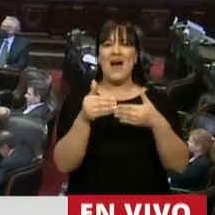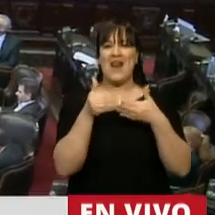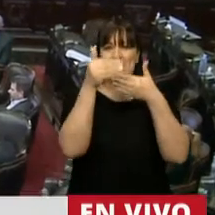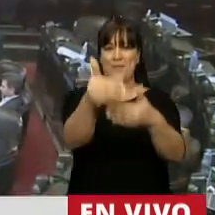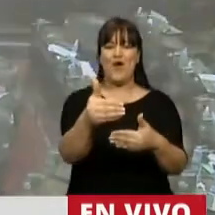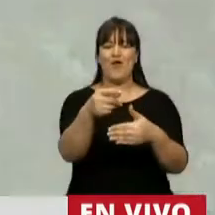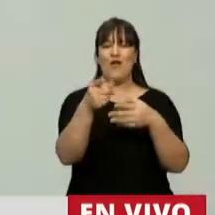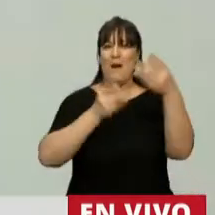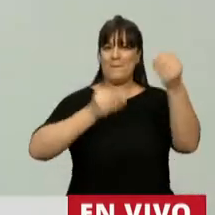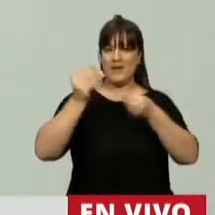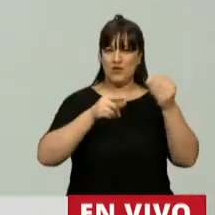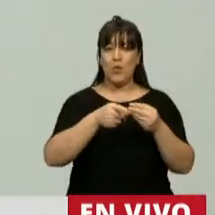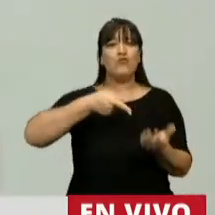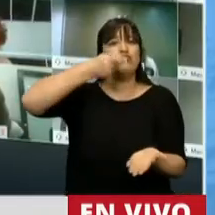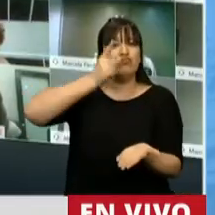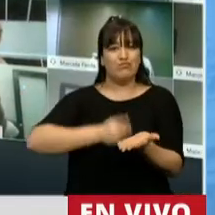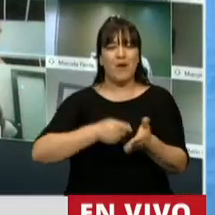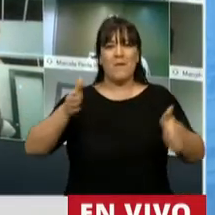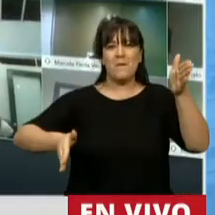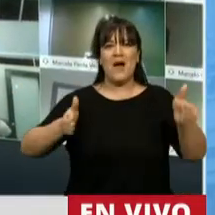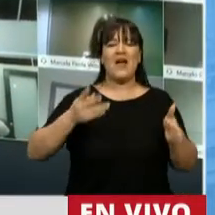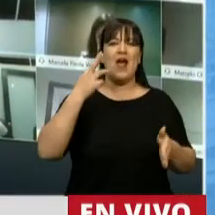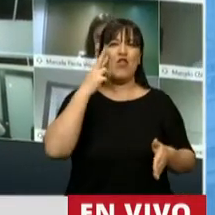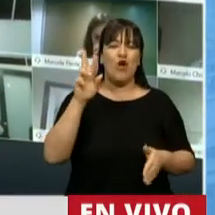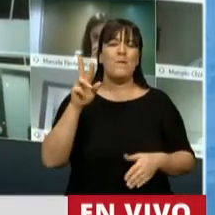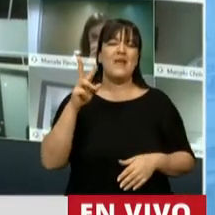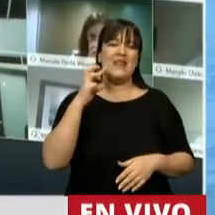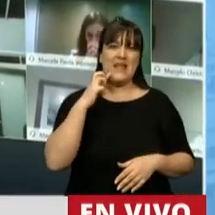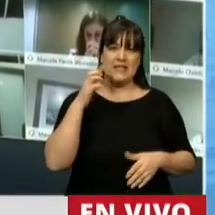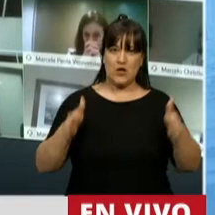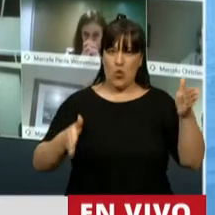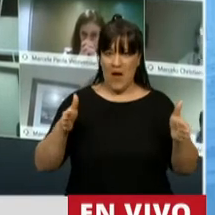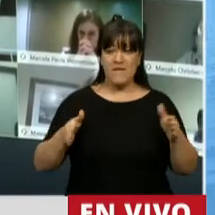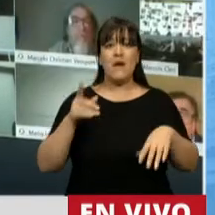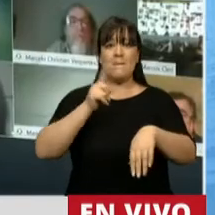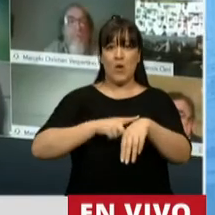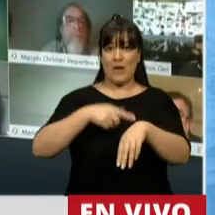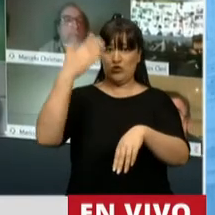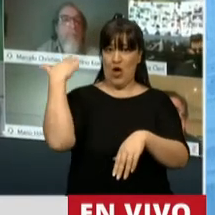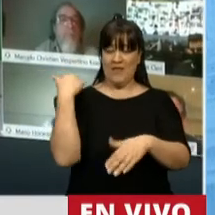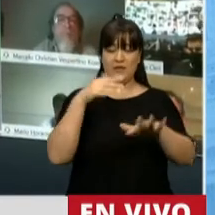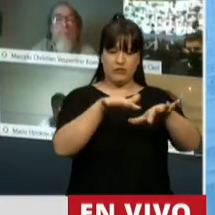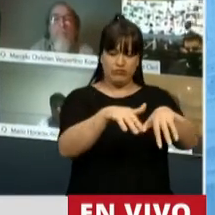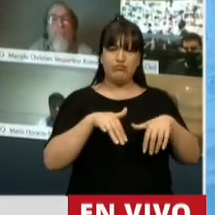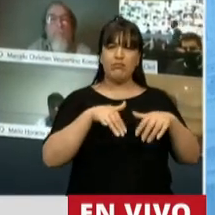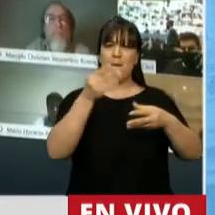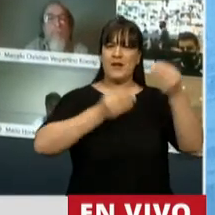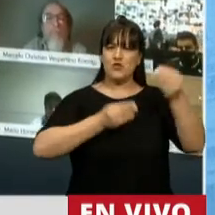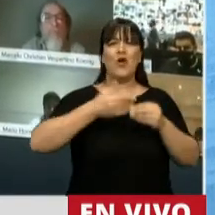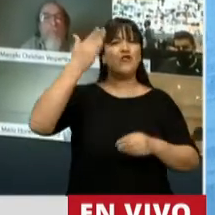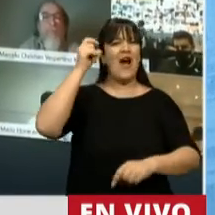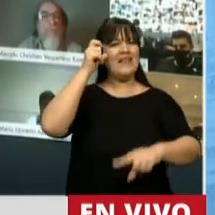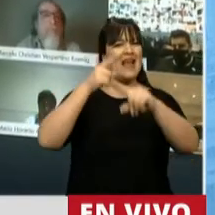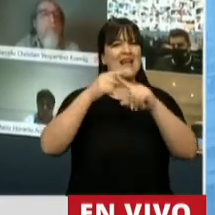presupuesto dictado para el periodo 2019. Al momento del dictado del presupuesto, el entonces Ministro